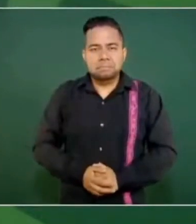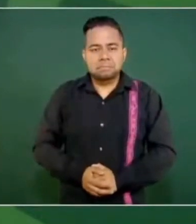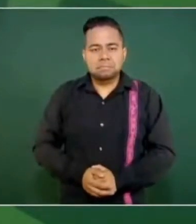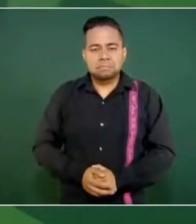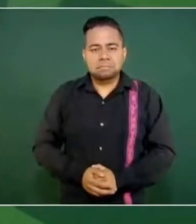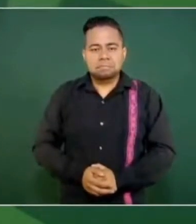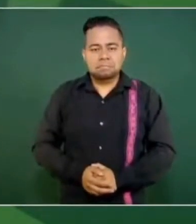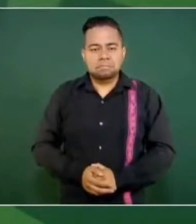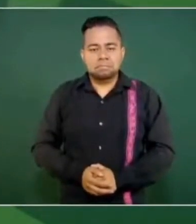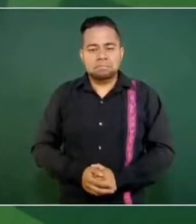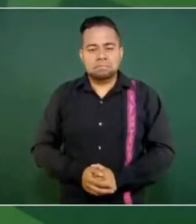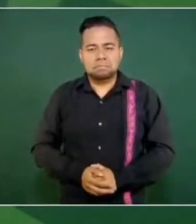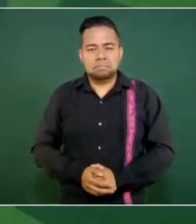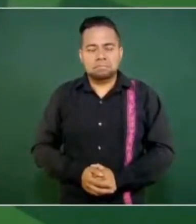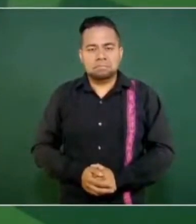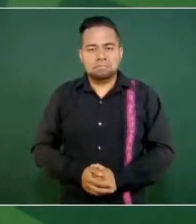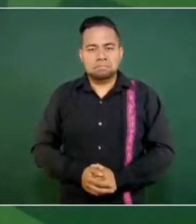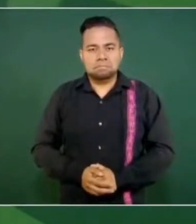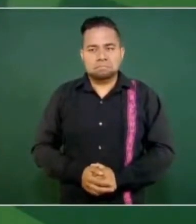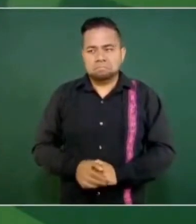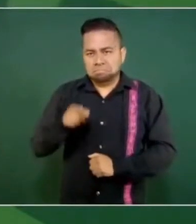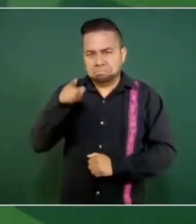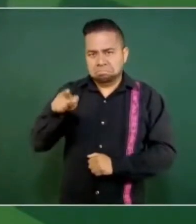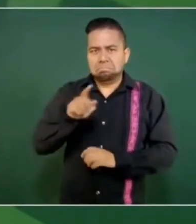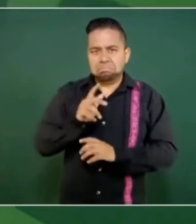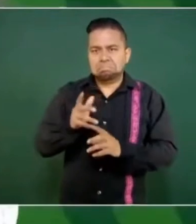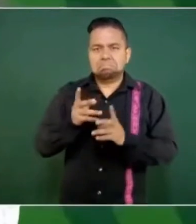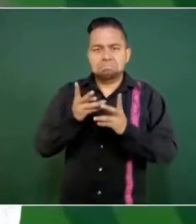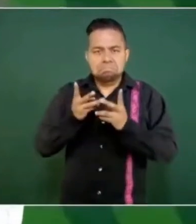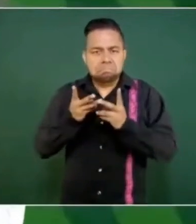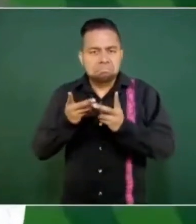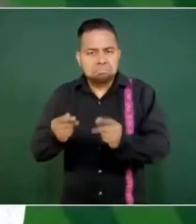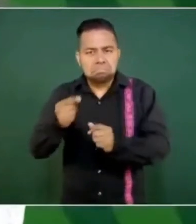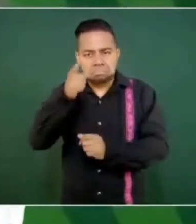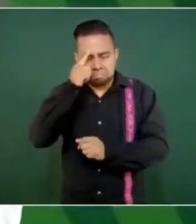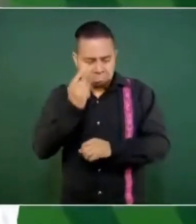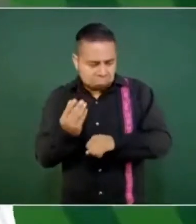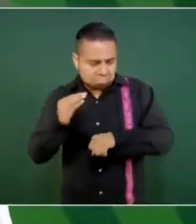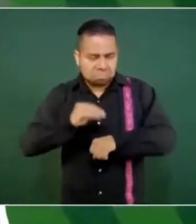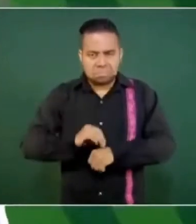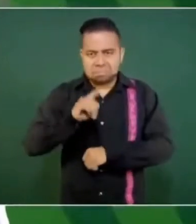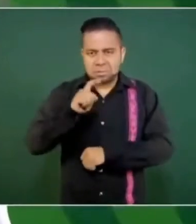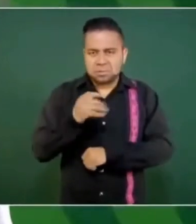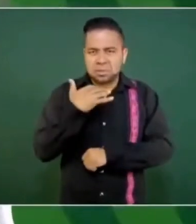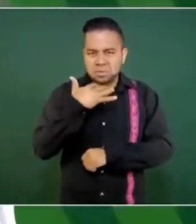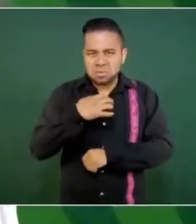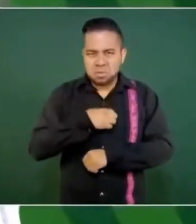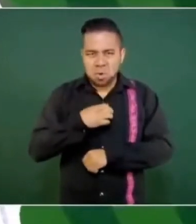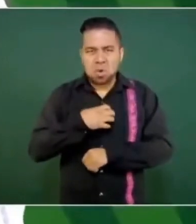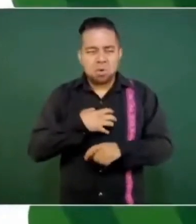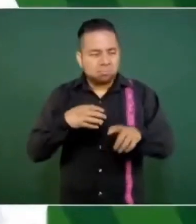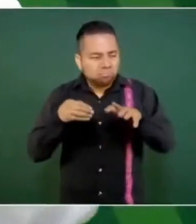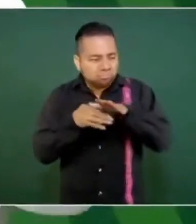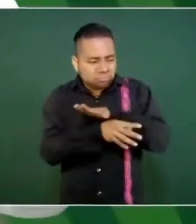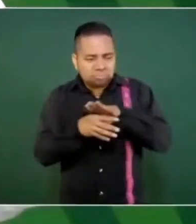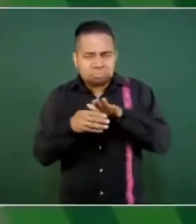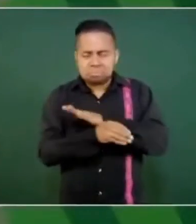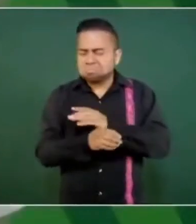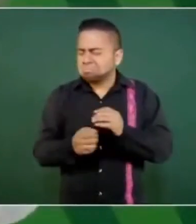estamos invirtiendo en el drenaje por lo mismo, porque